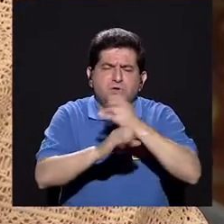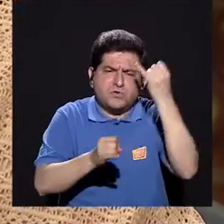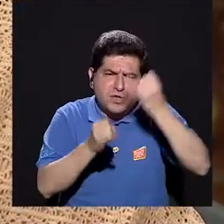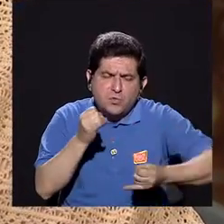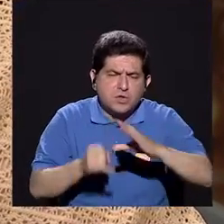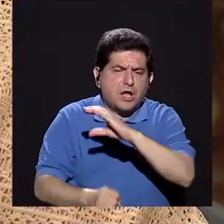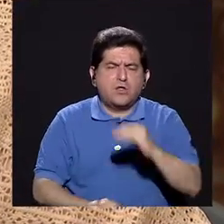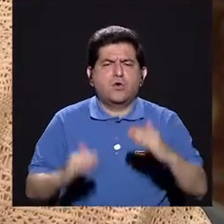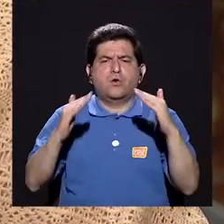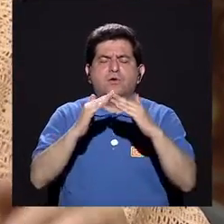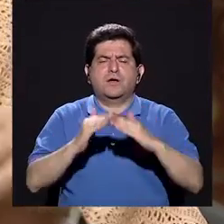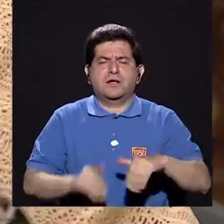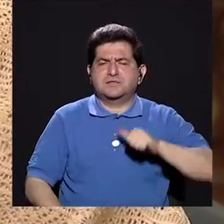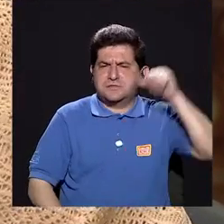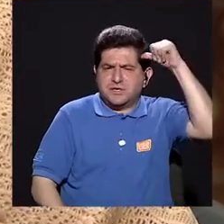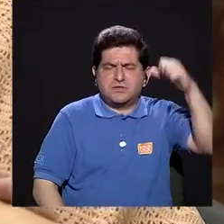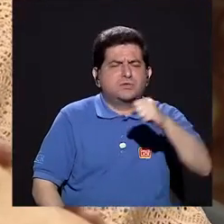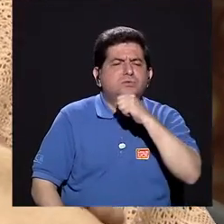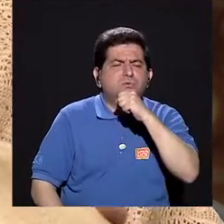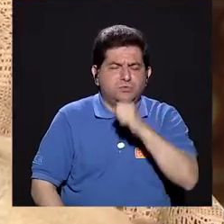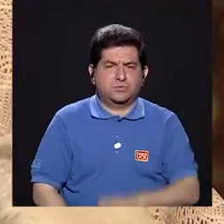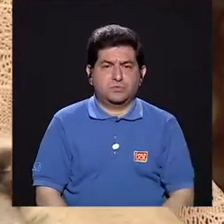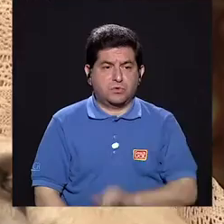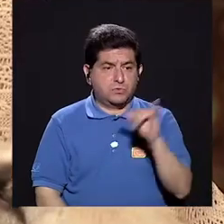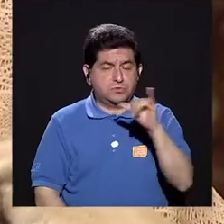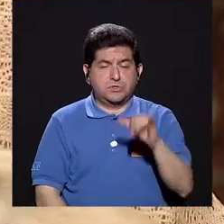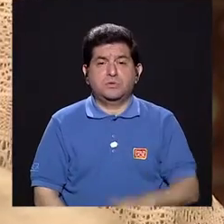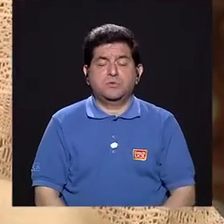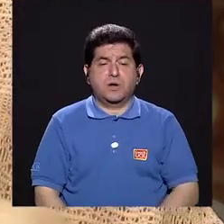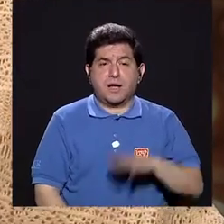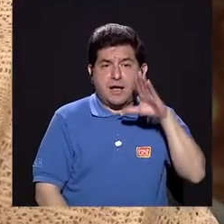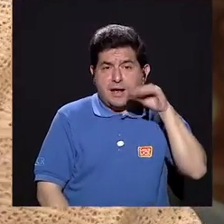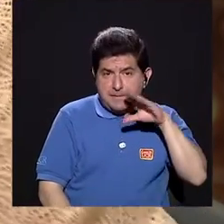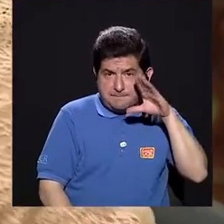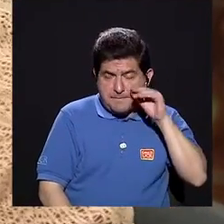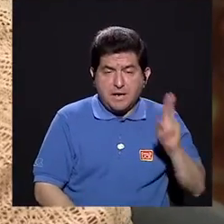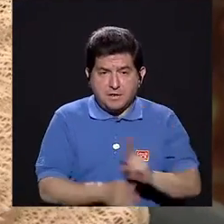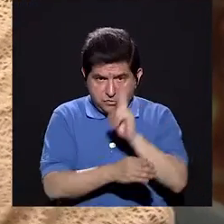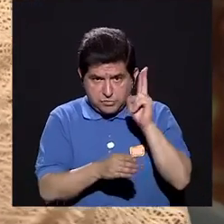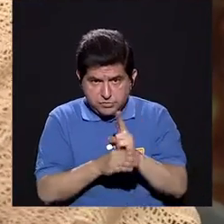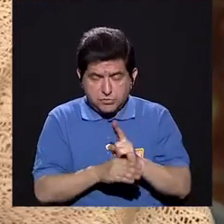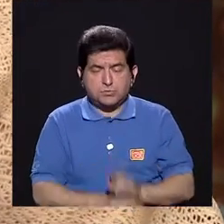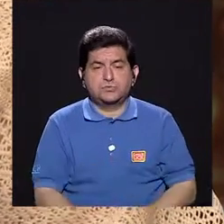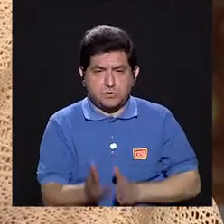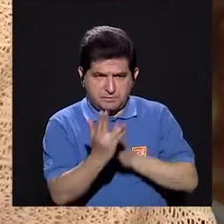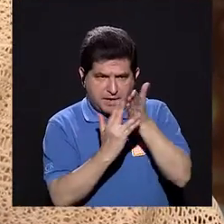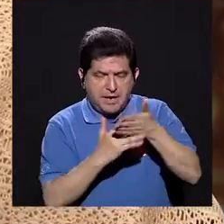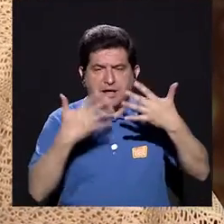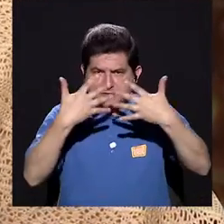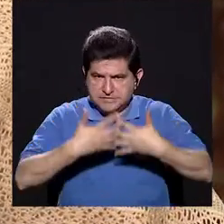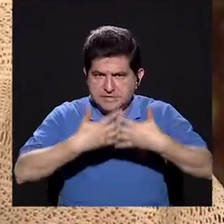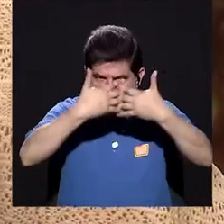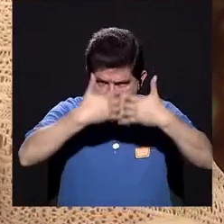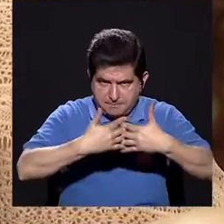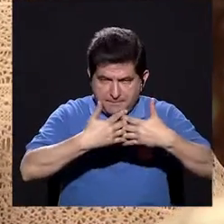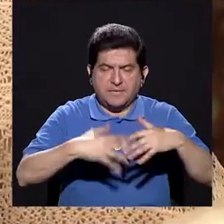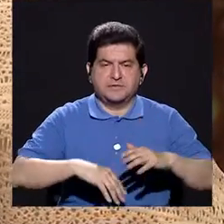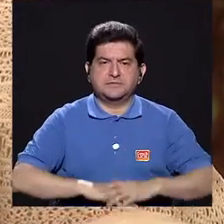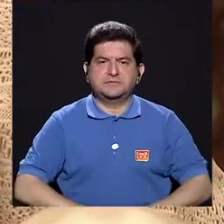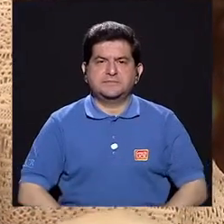hogares de ancianos, también se utilizan los perros para entrar a una empresa, para